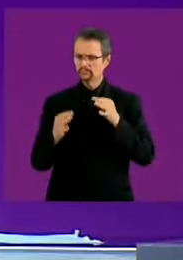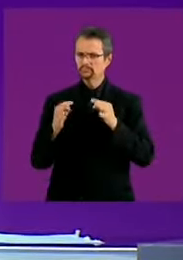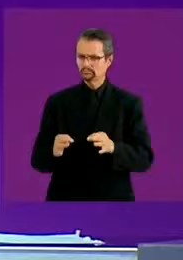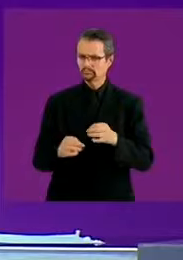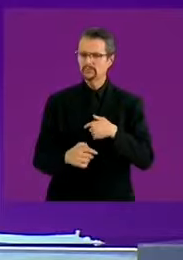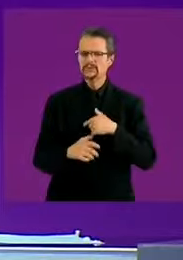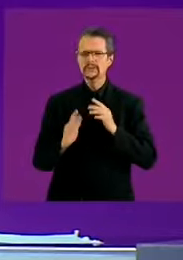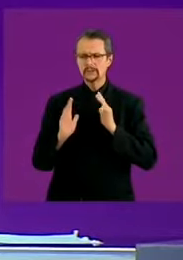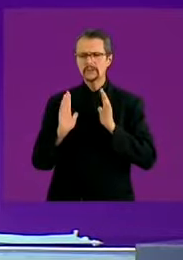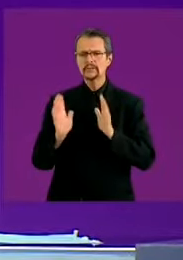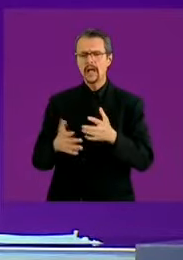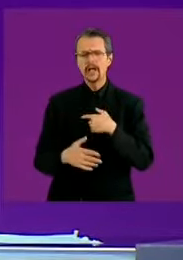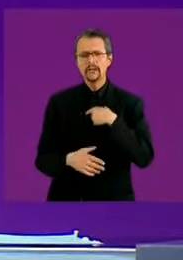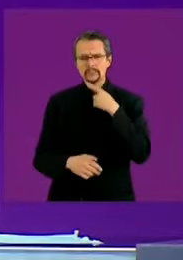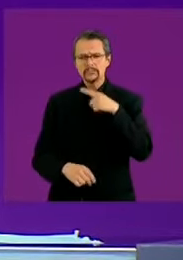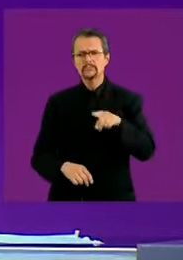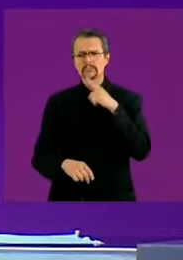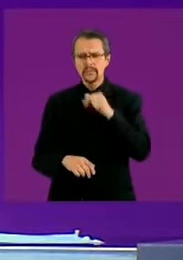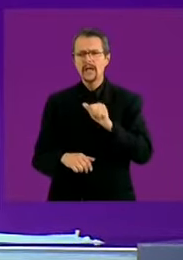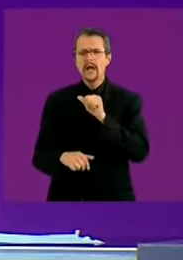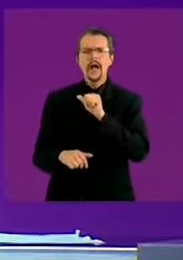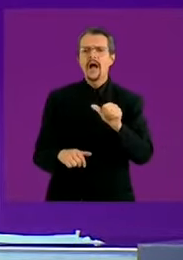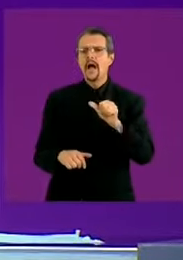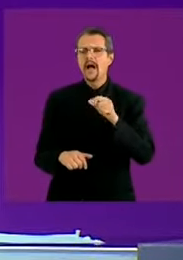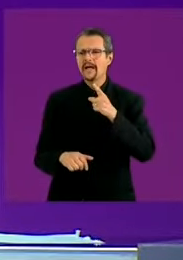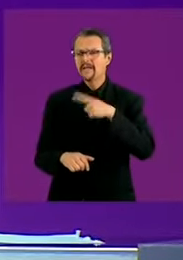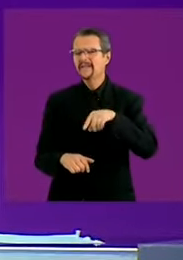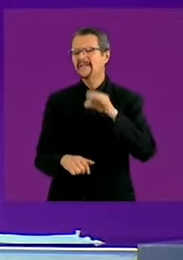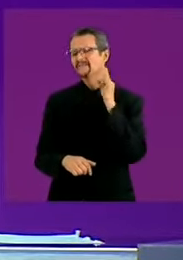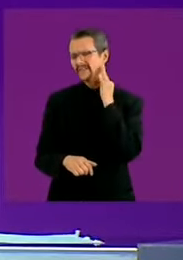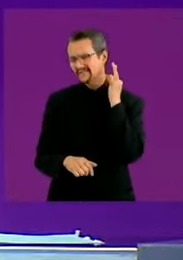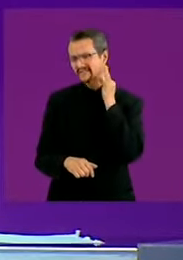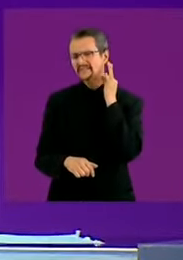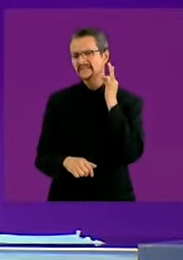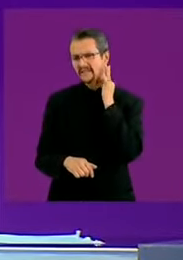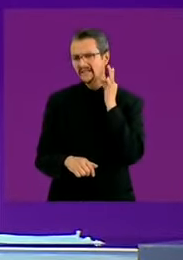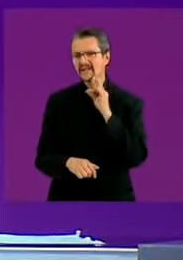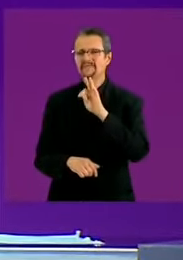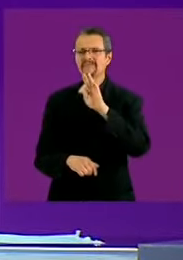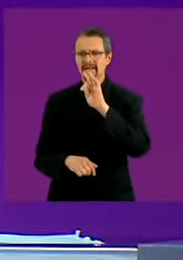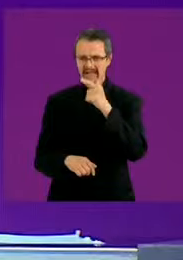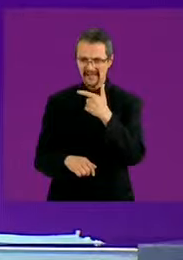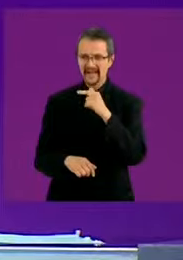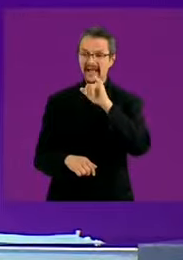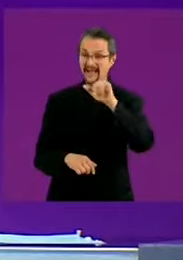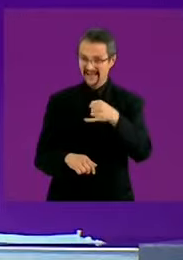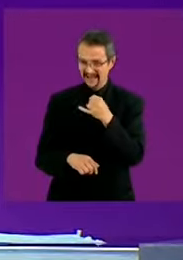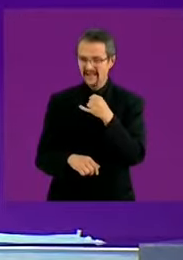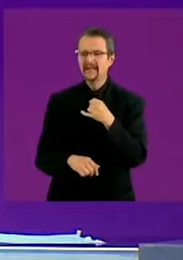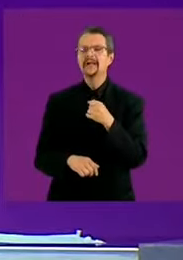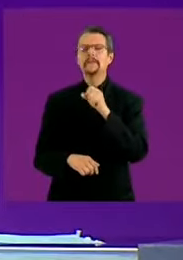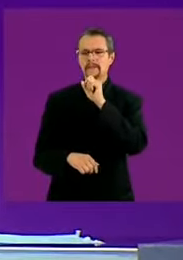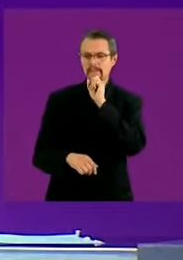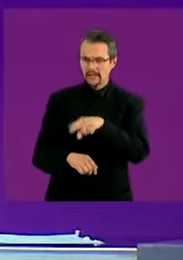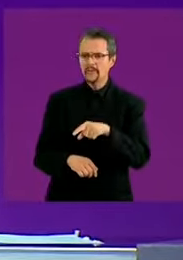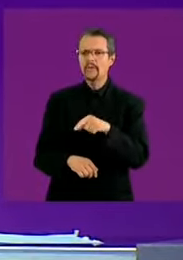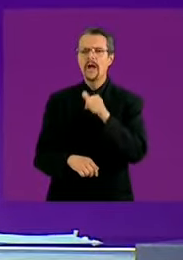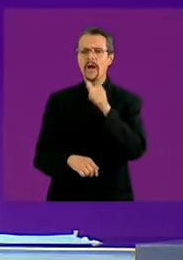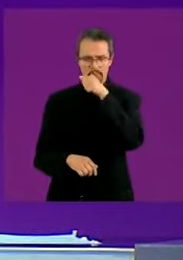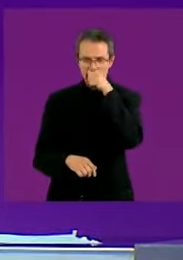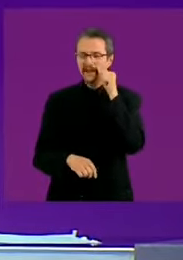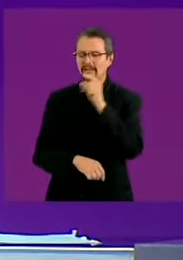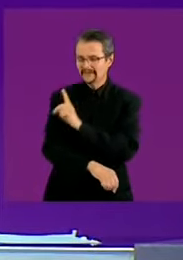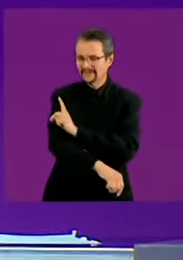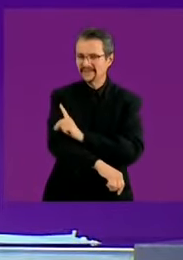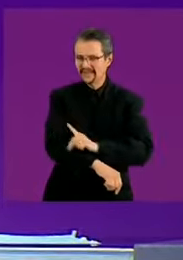denuncias en la Fiscalía General de Justicia. Varias de ellas tienen que ver con el cártel inmobiliario en la Benito Juárez. El